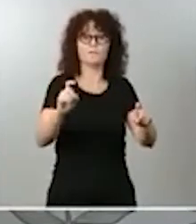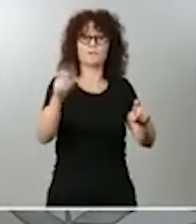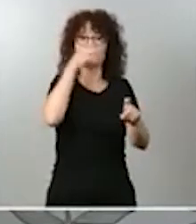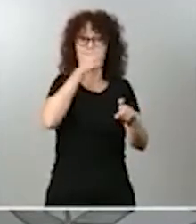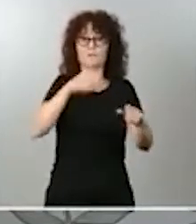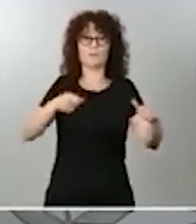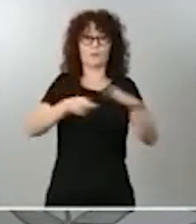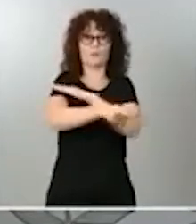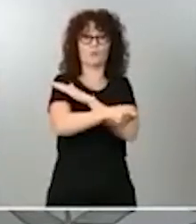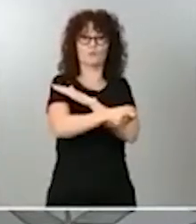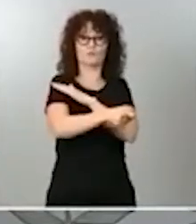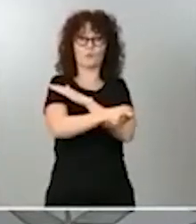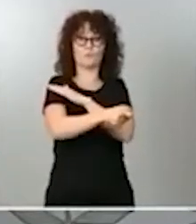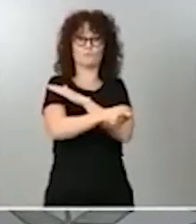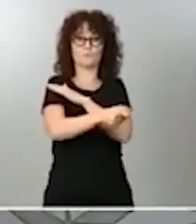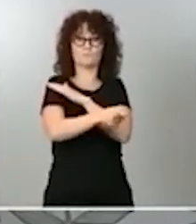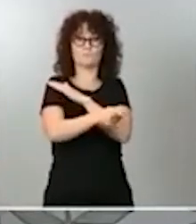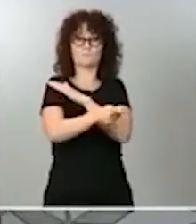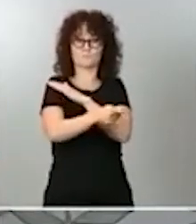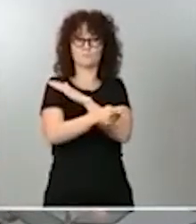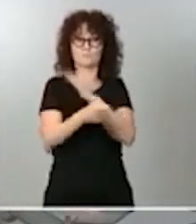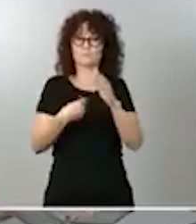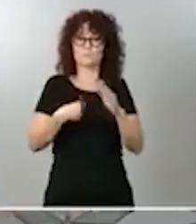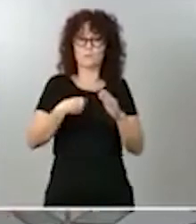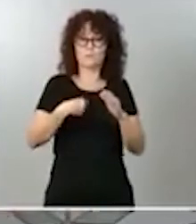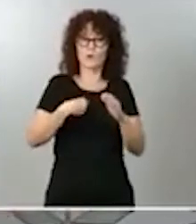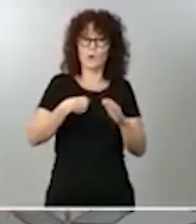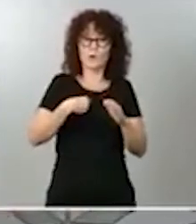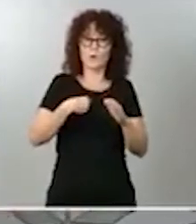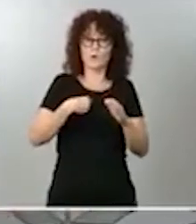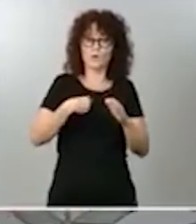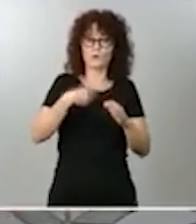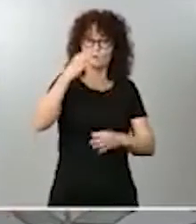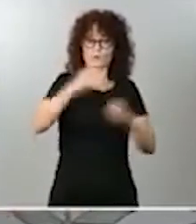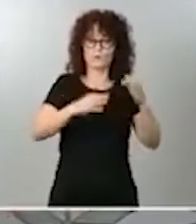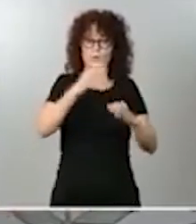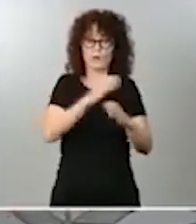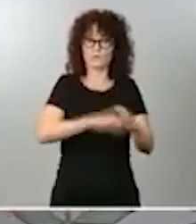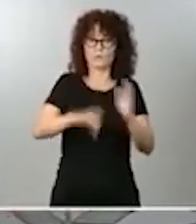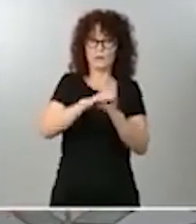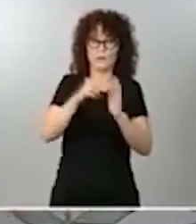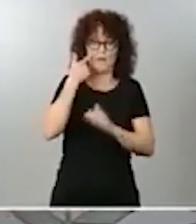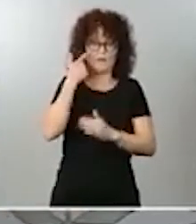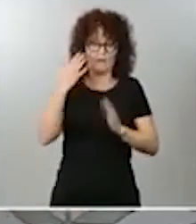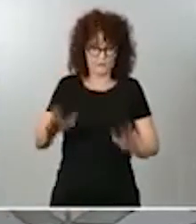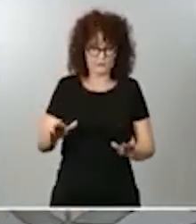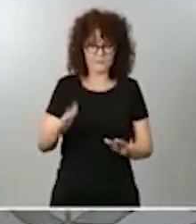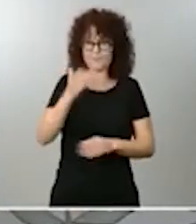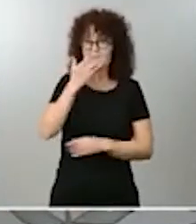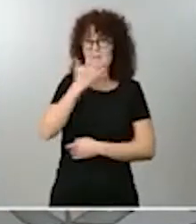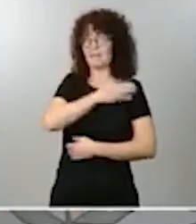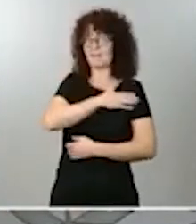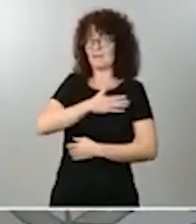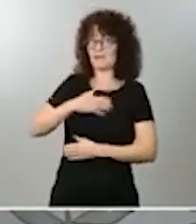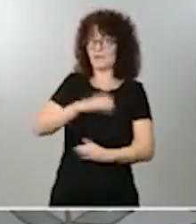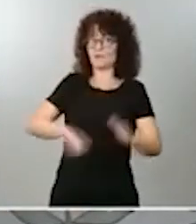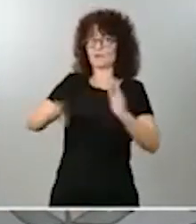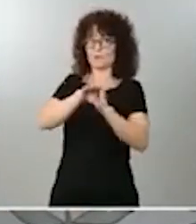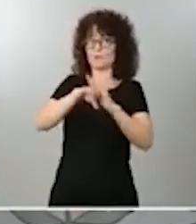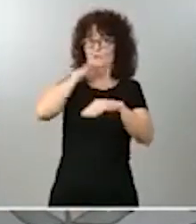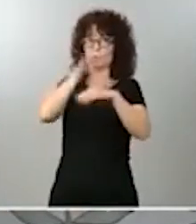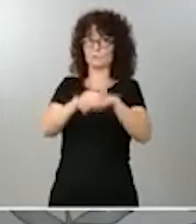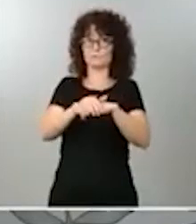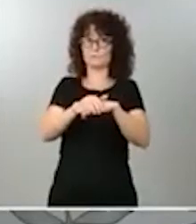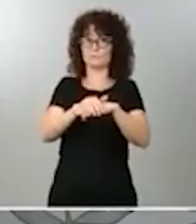Tribunal Constitucional. Pero bueno, señor Casado, si lo que usted pretende es que se cumpla la Constitución, no interponga